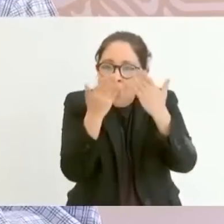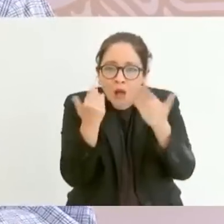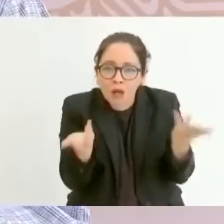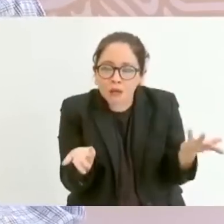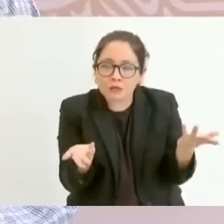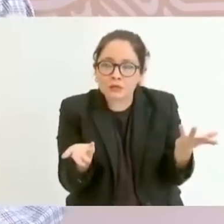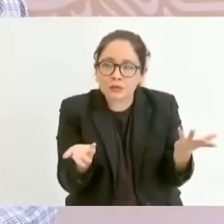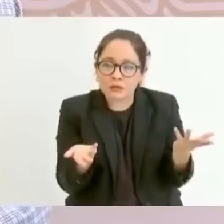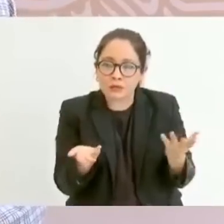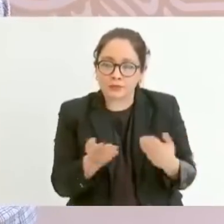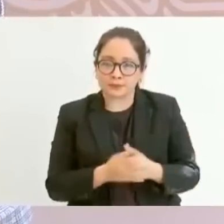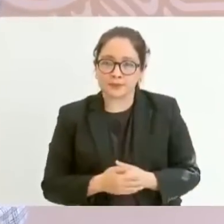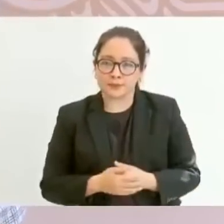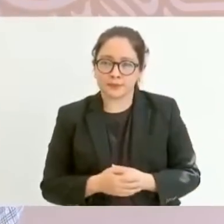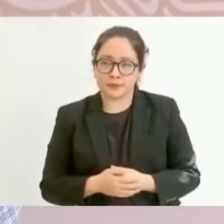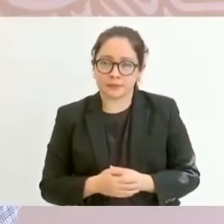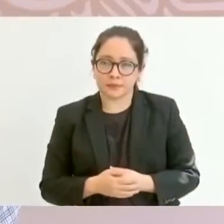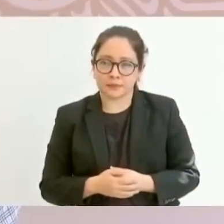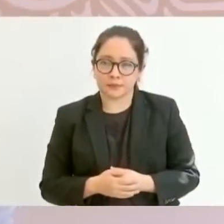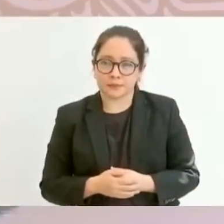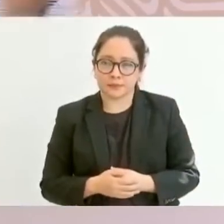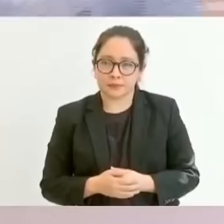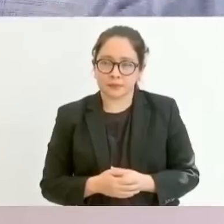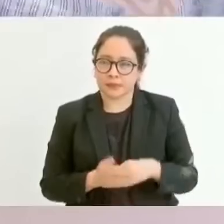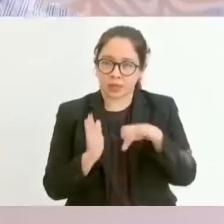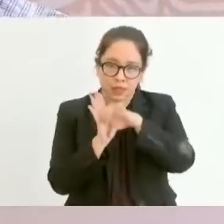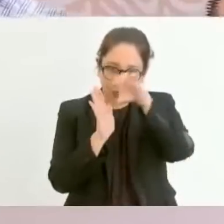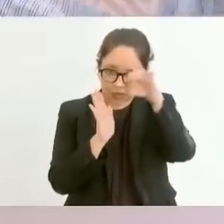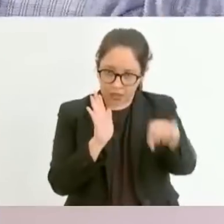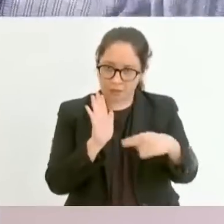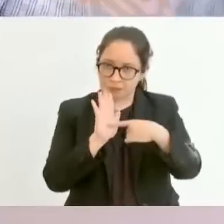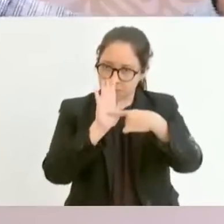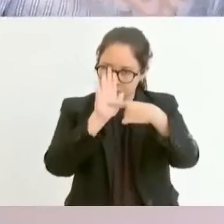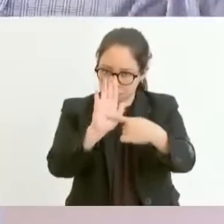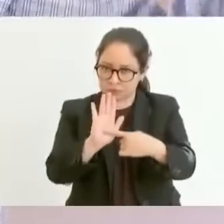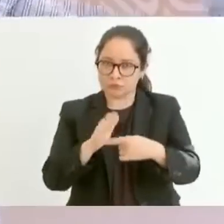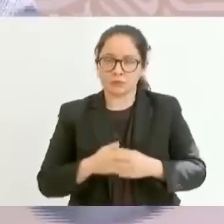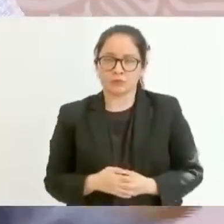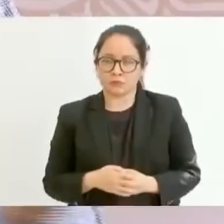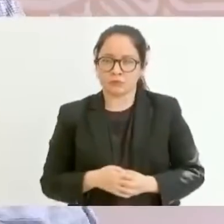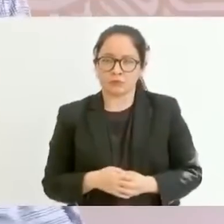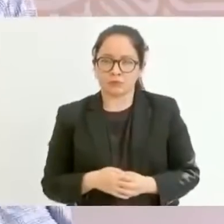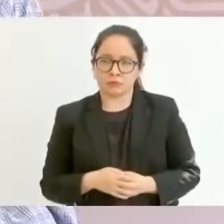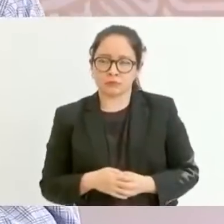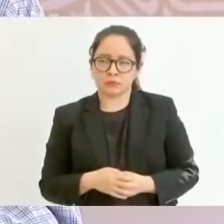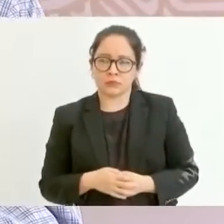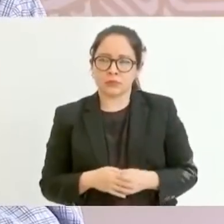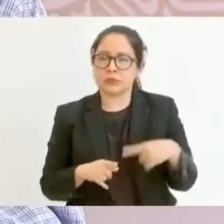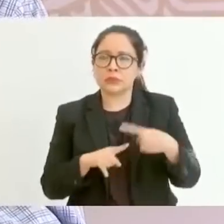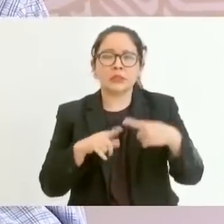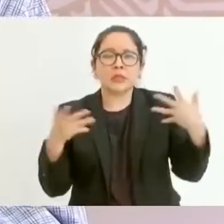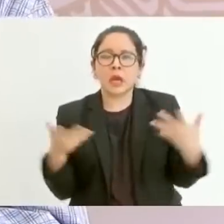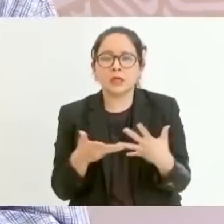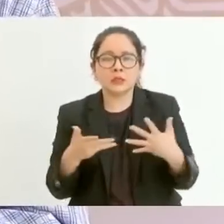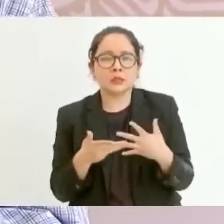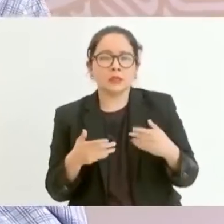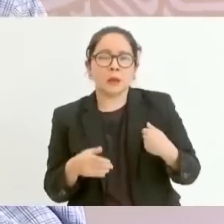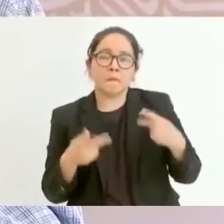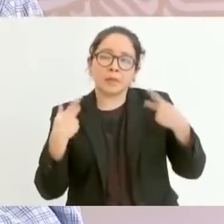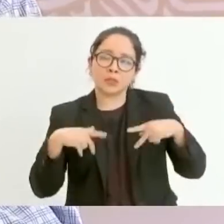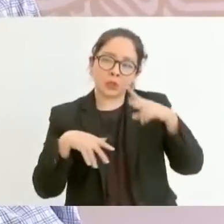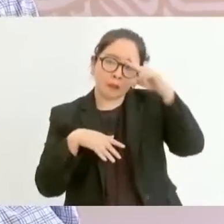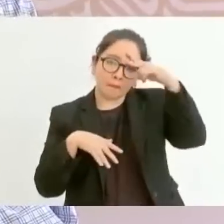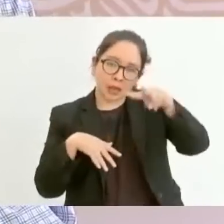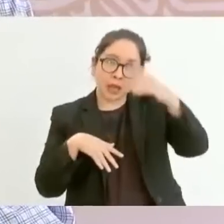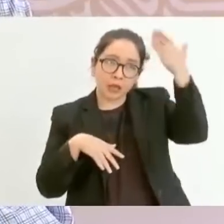Y si quieren un ejemplo, ahí está lo que hacen nuestros paisanos migrantes, donde tienen oportunidades.